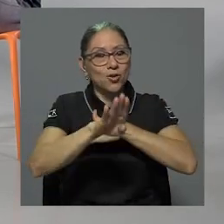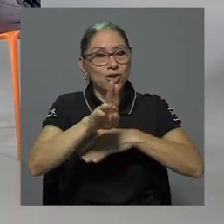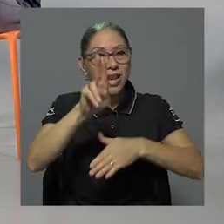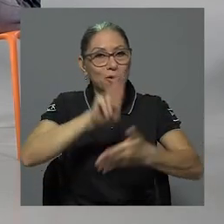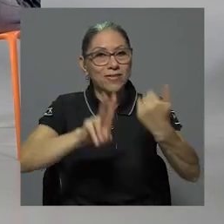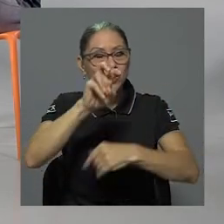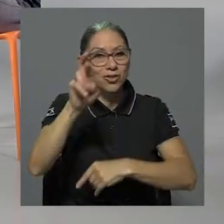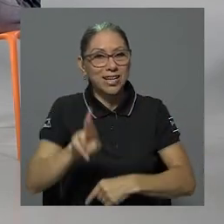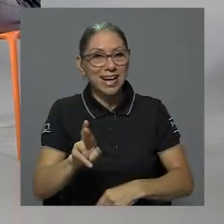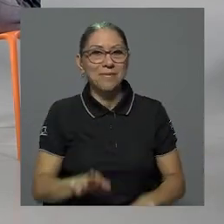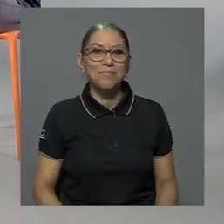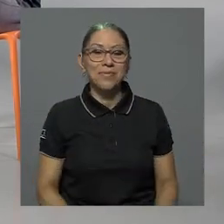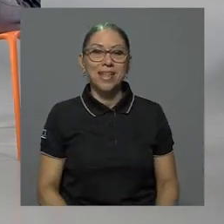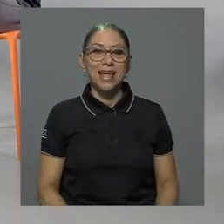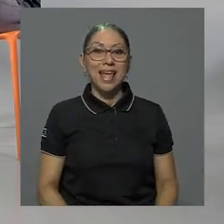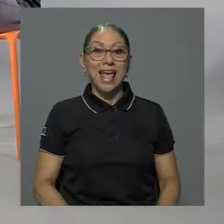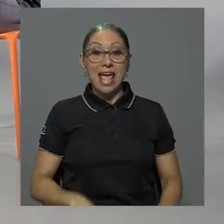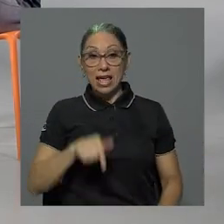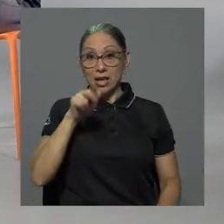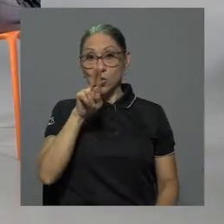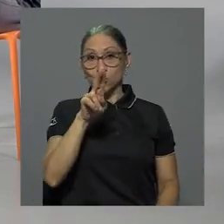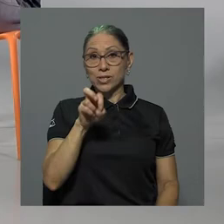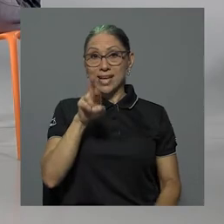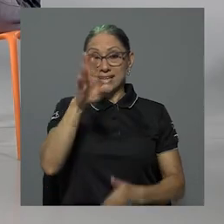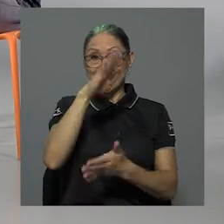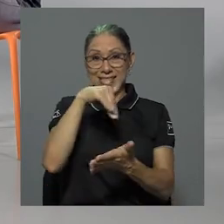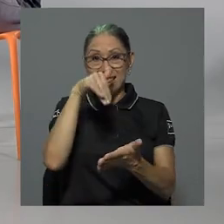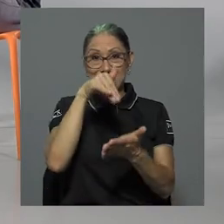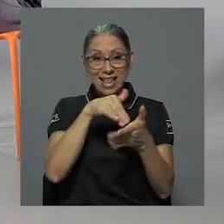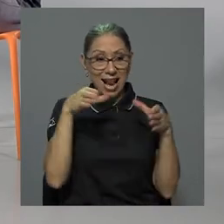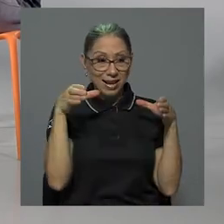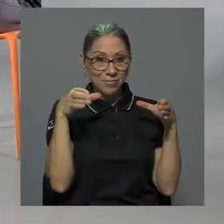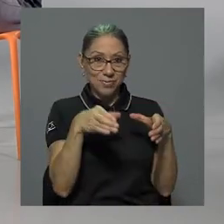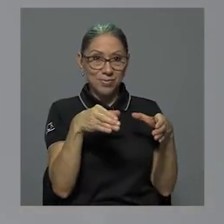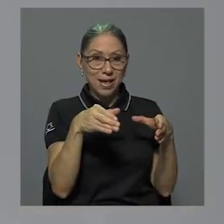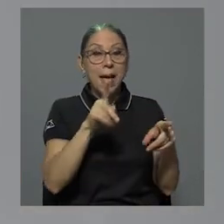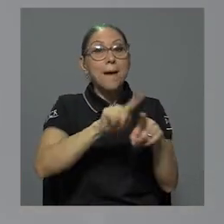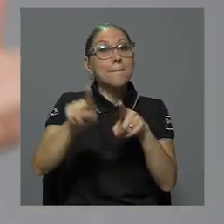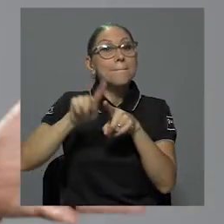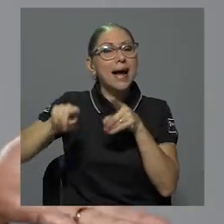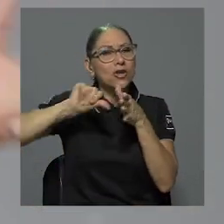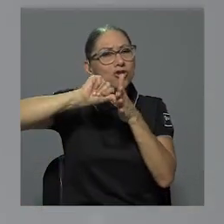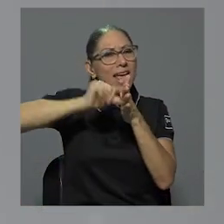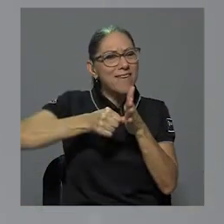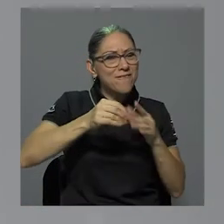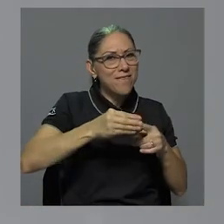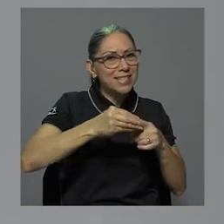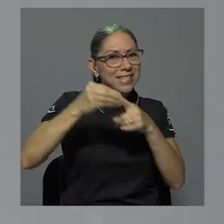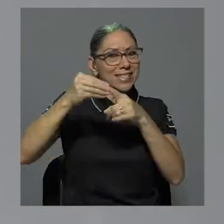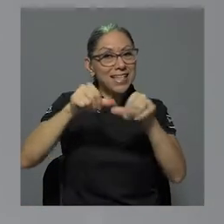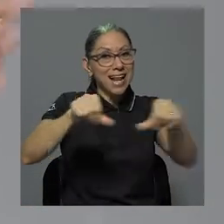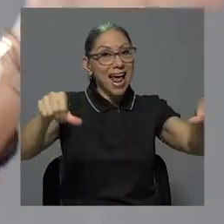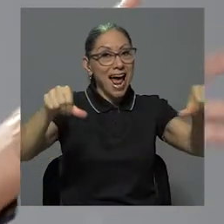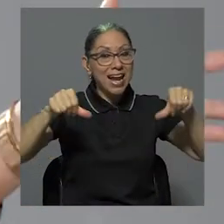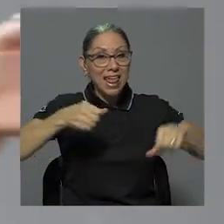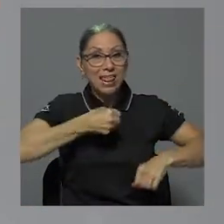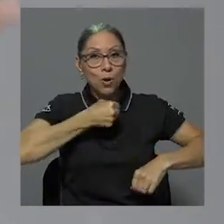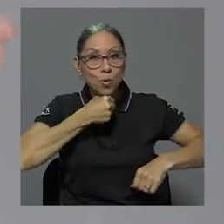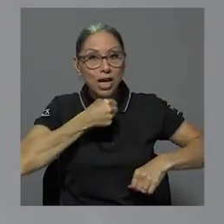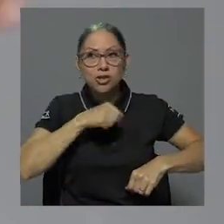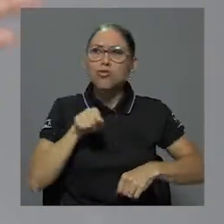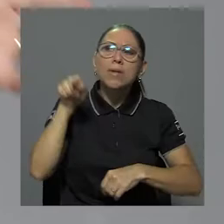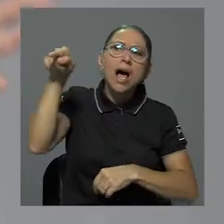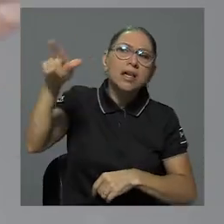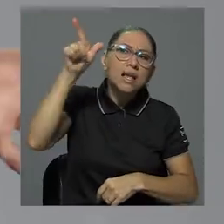En la sede central hay varios énfasis del área de comunicación colectiva. ¿Cómo se va a empezar con Limón? ¿Se van a dar todos los